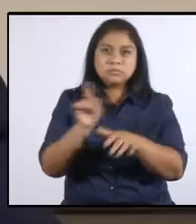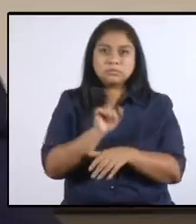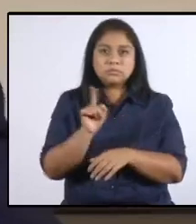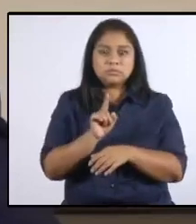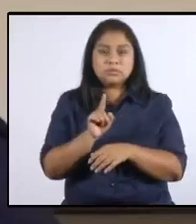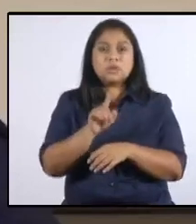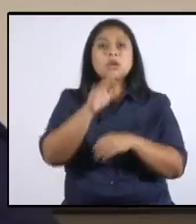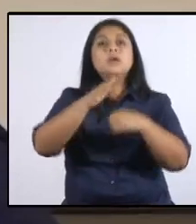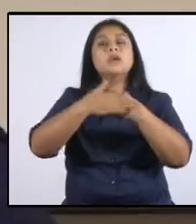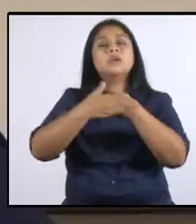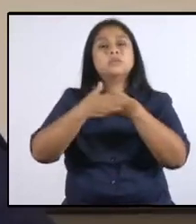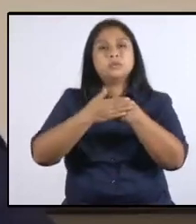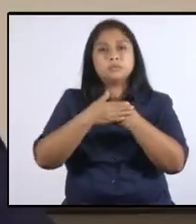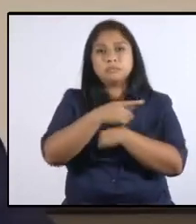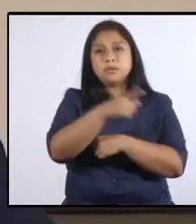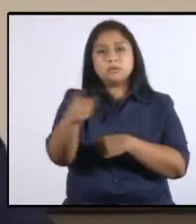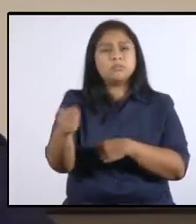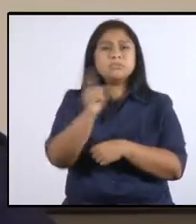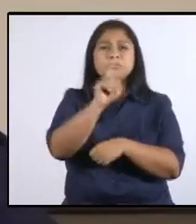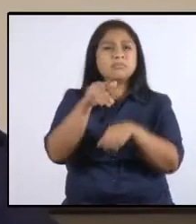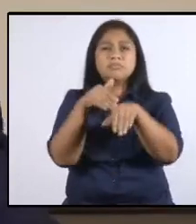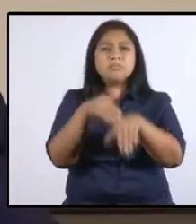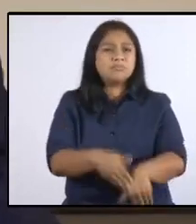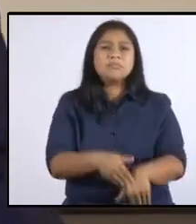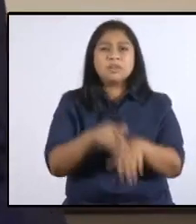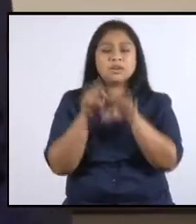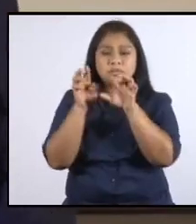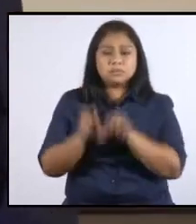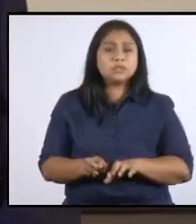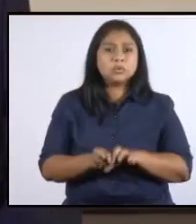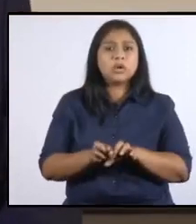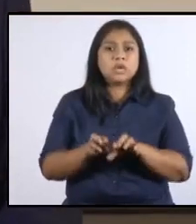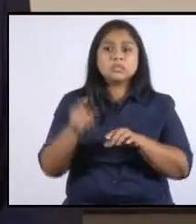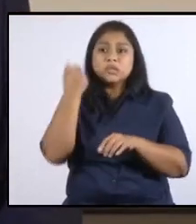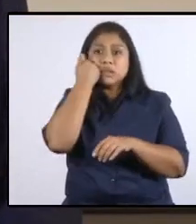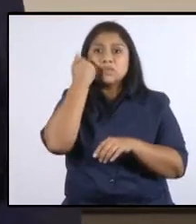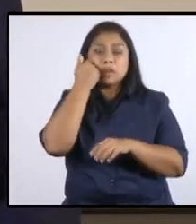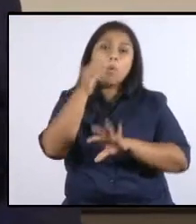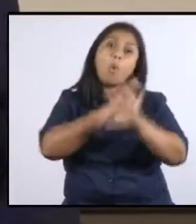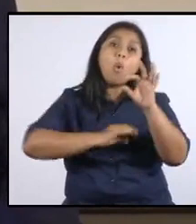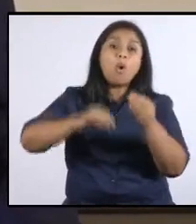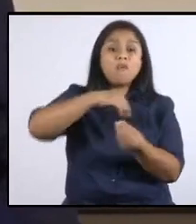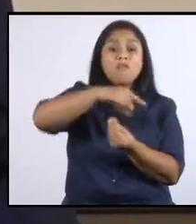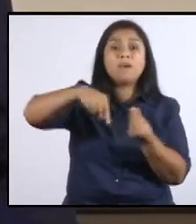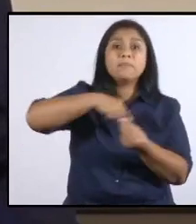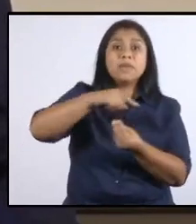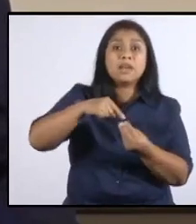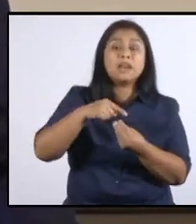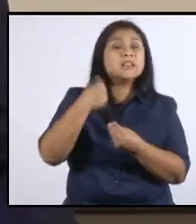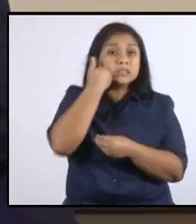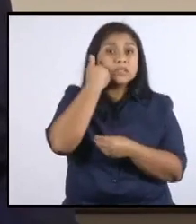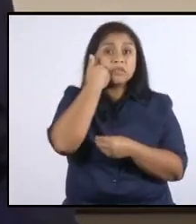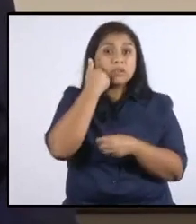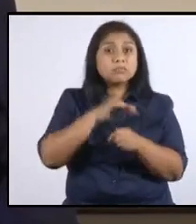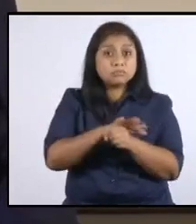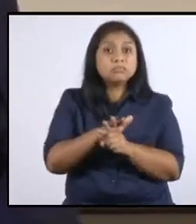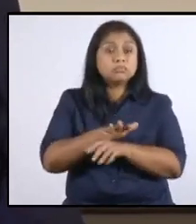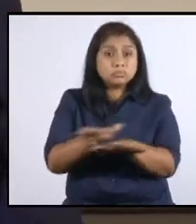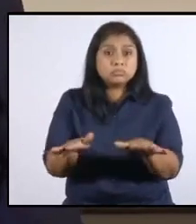Hago un llamado a que no discriminemos a las personas o familias de personas portadoras del coronavirus.